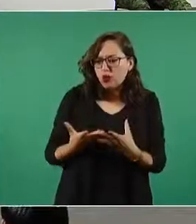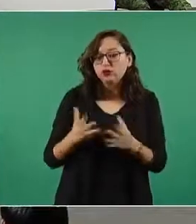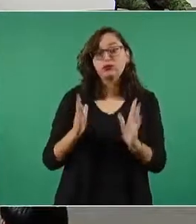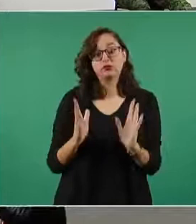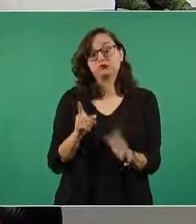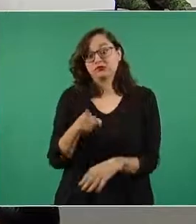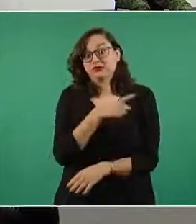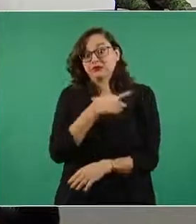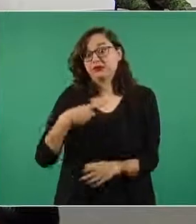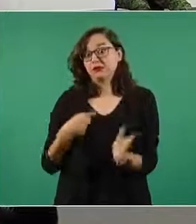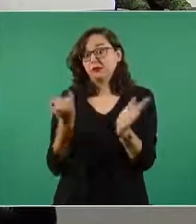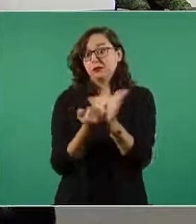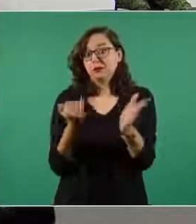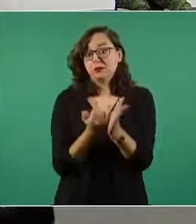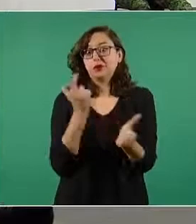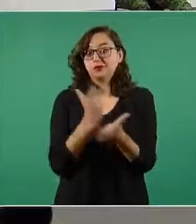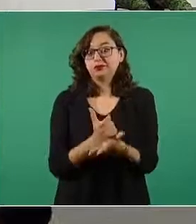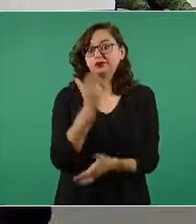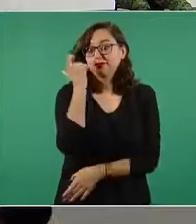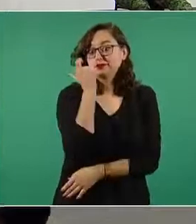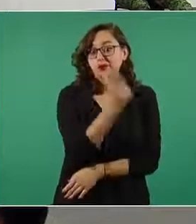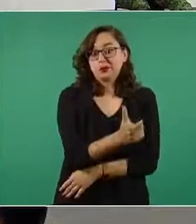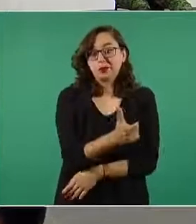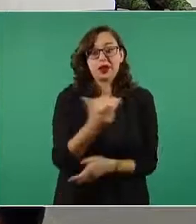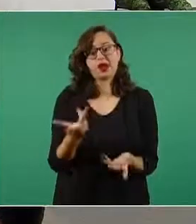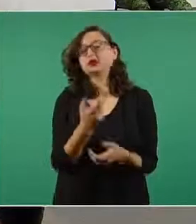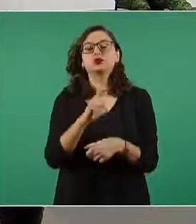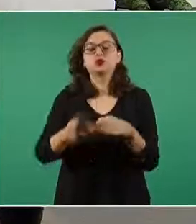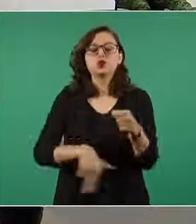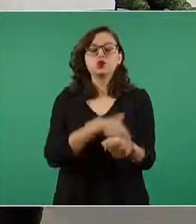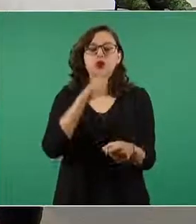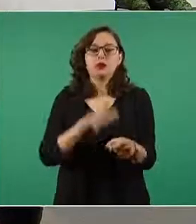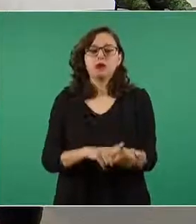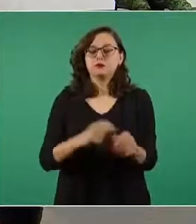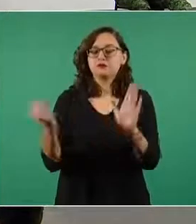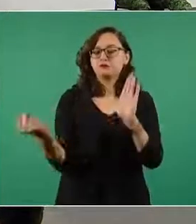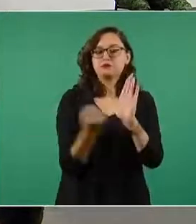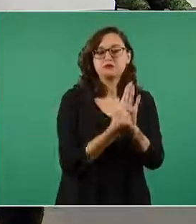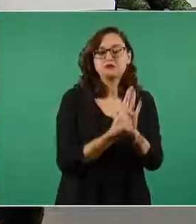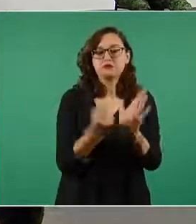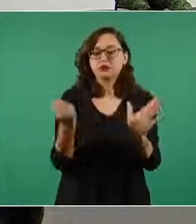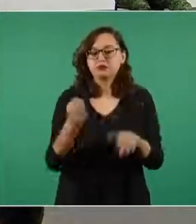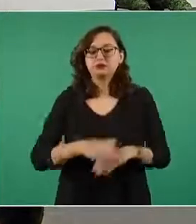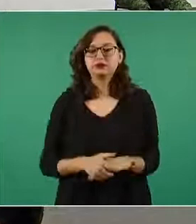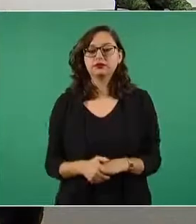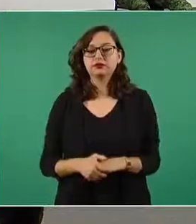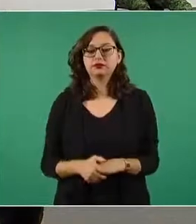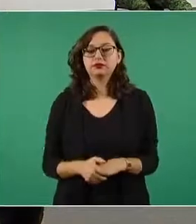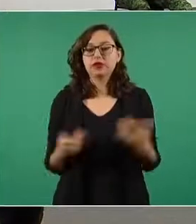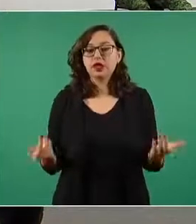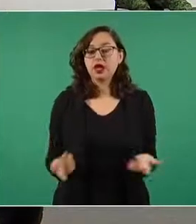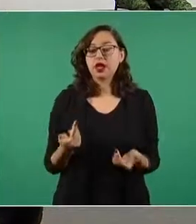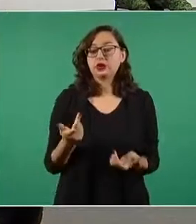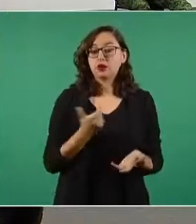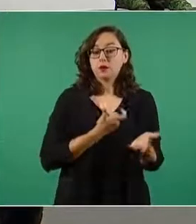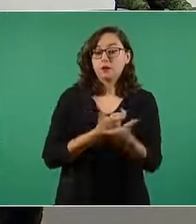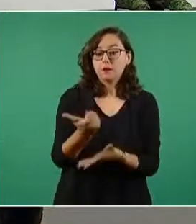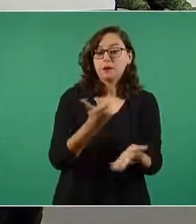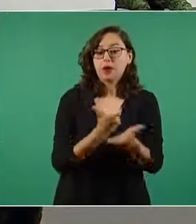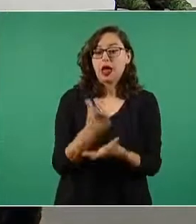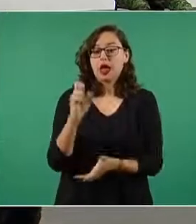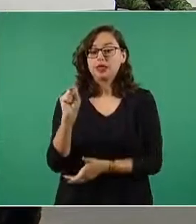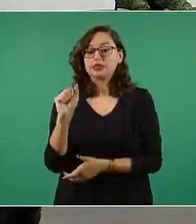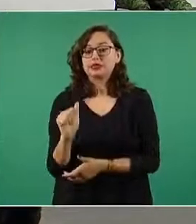mencionamos anteriormente para que sean certificados ese proceso que se llama timbrado de nómina los archivos de nómina se timbran ante el SAT